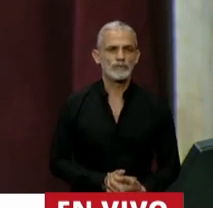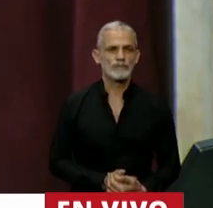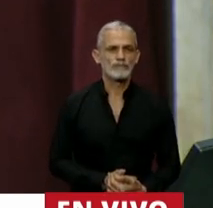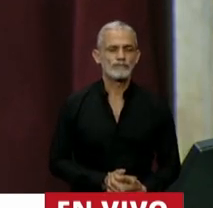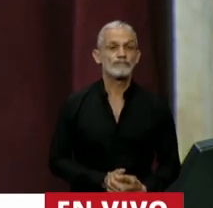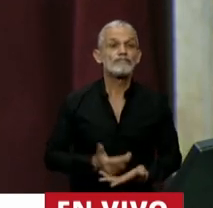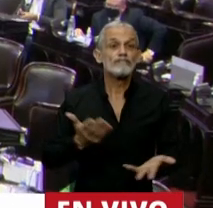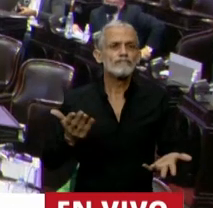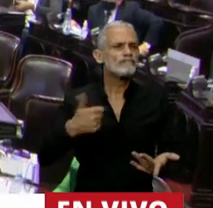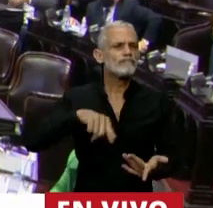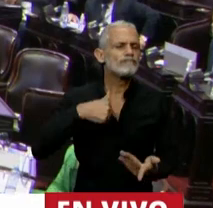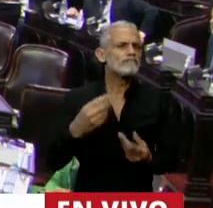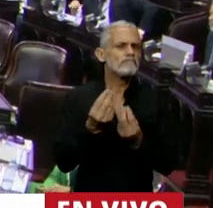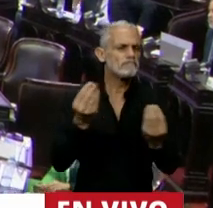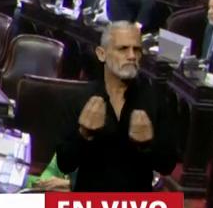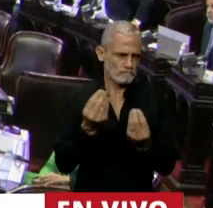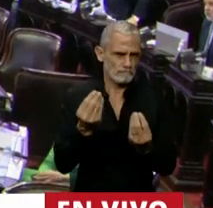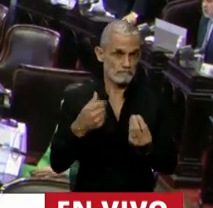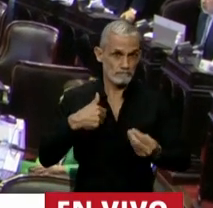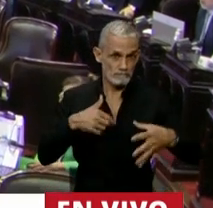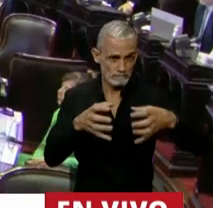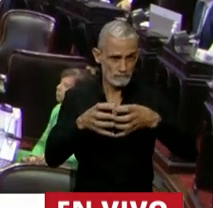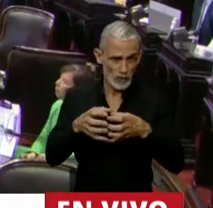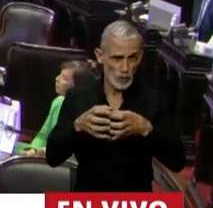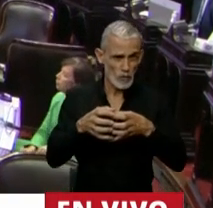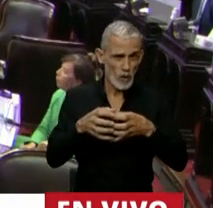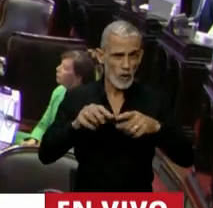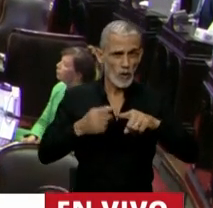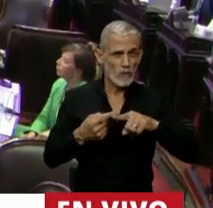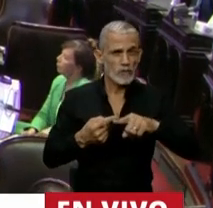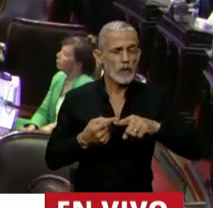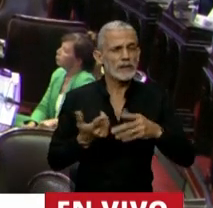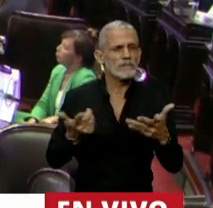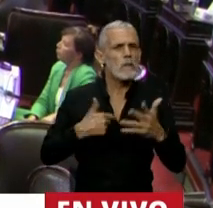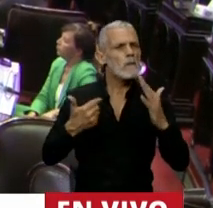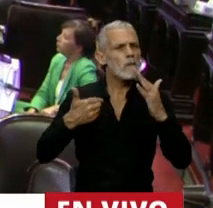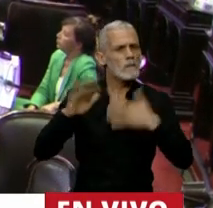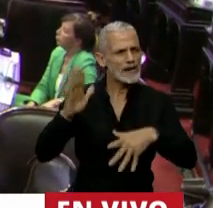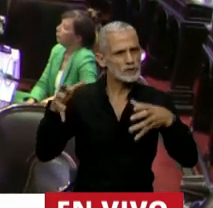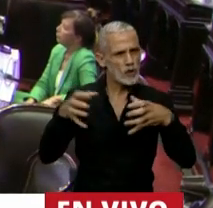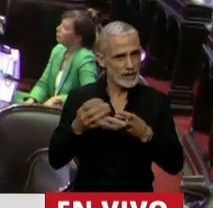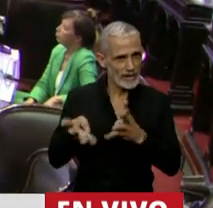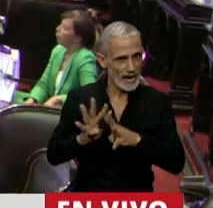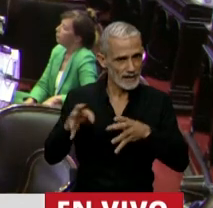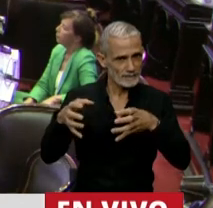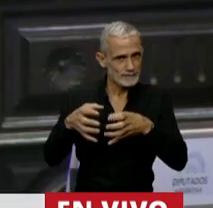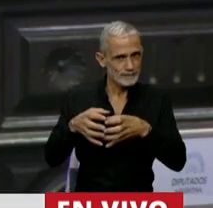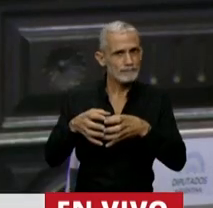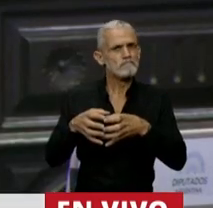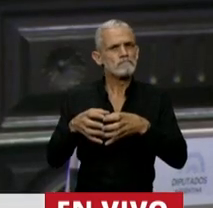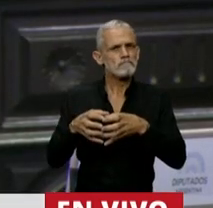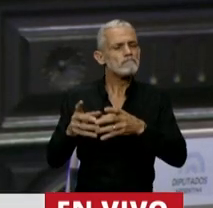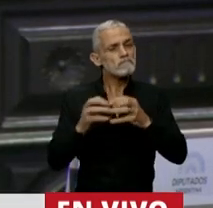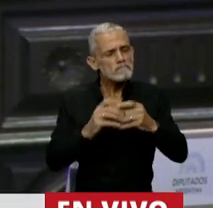Es para enfatizar que nuestro interbloque, en su mayoría, ha